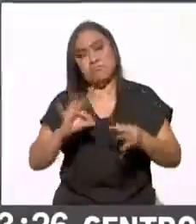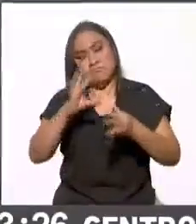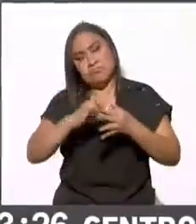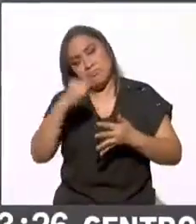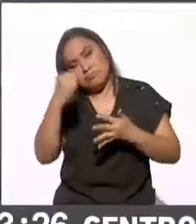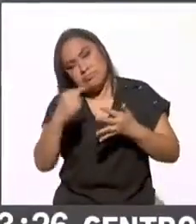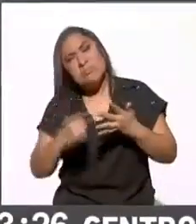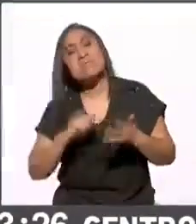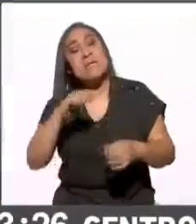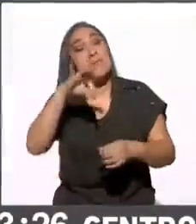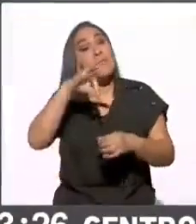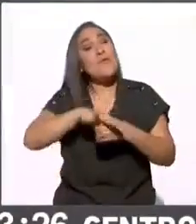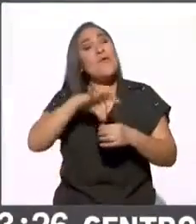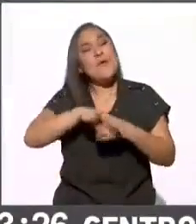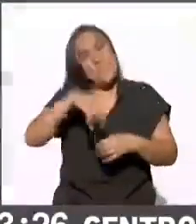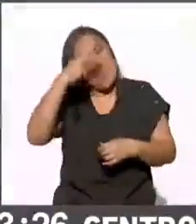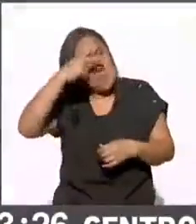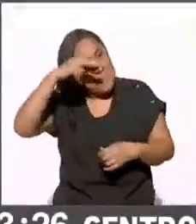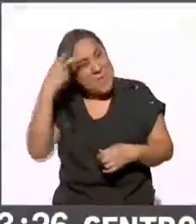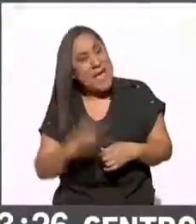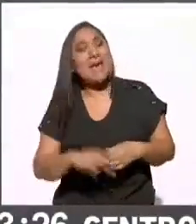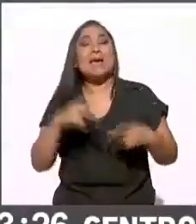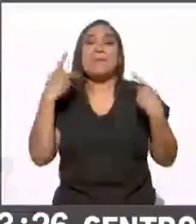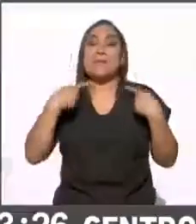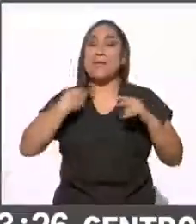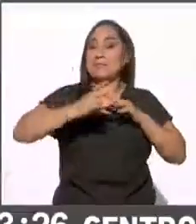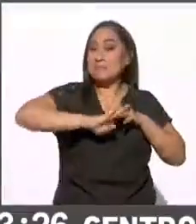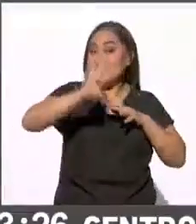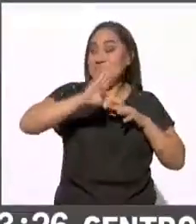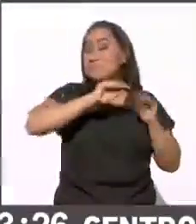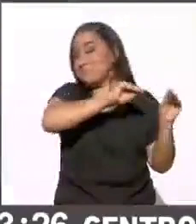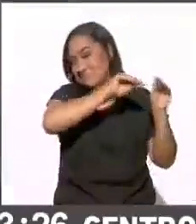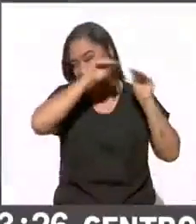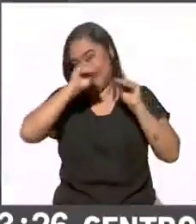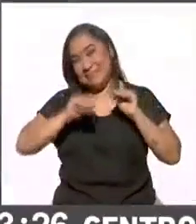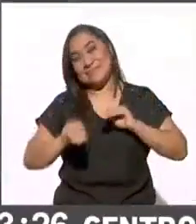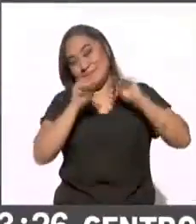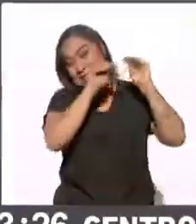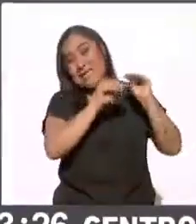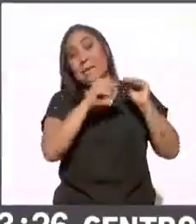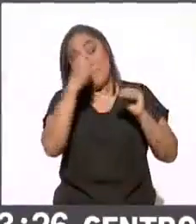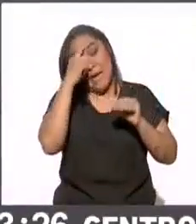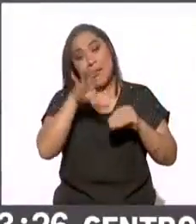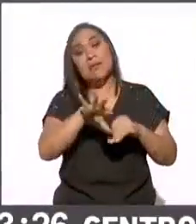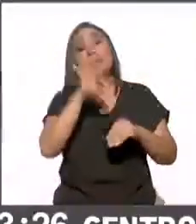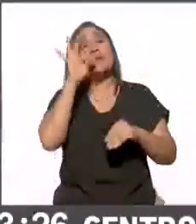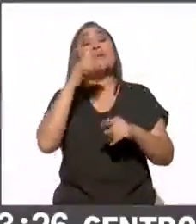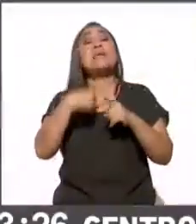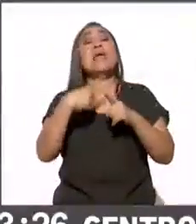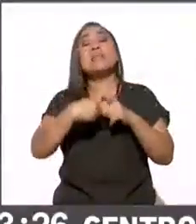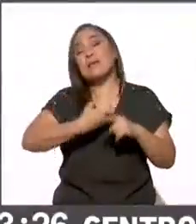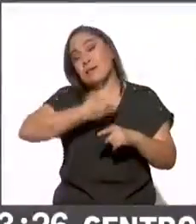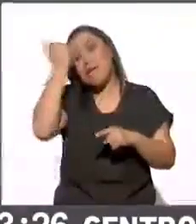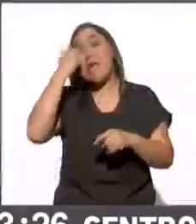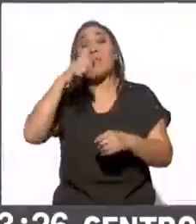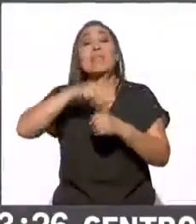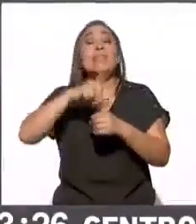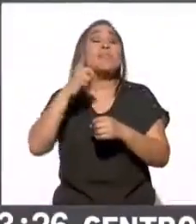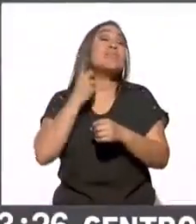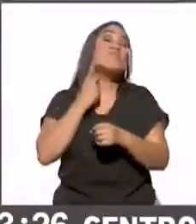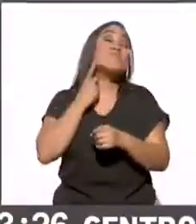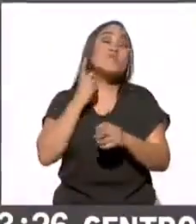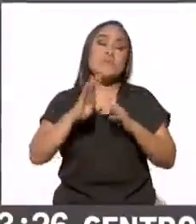el voto chilango, el voto de los migrantes, para elegir esta figura del diputado migrante. Y él dijo que de las 12